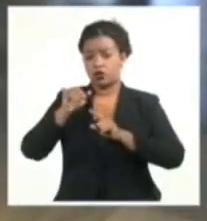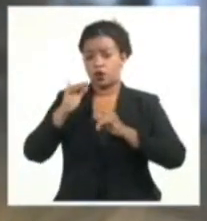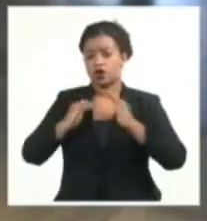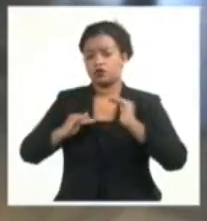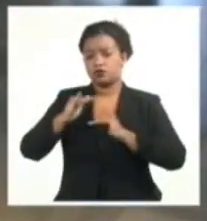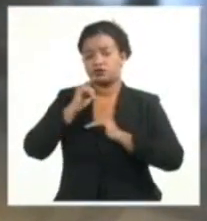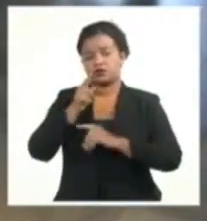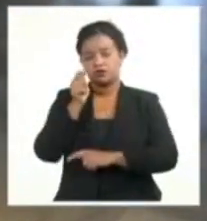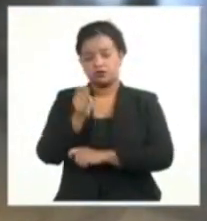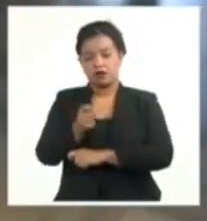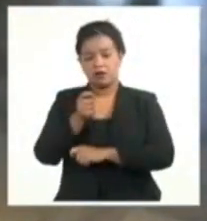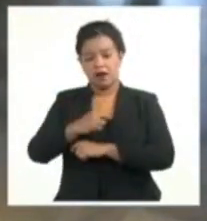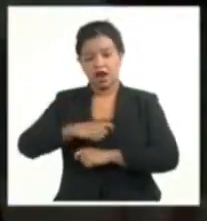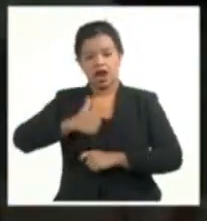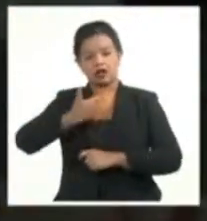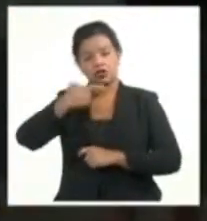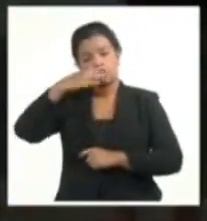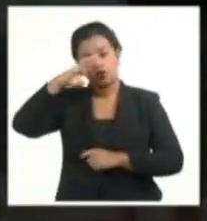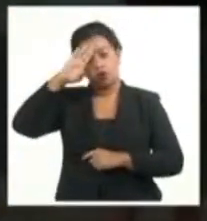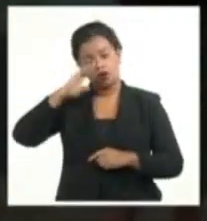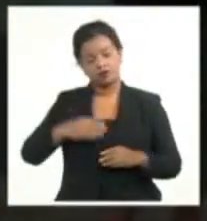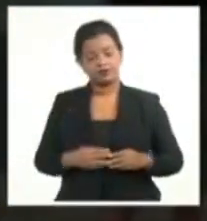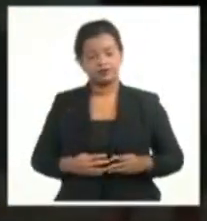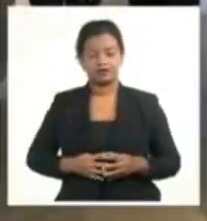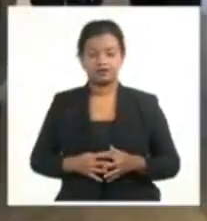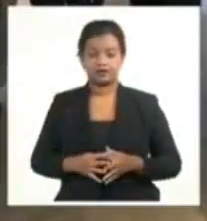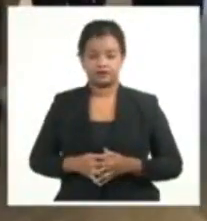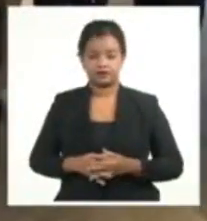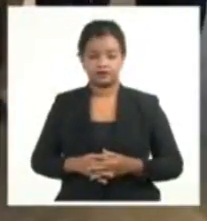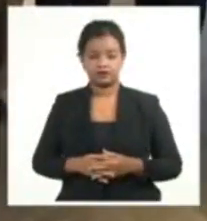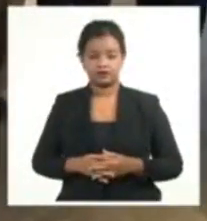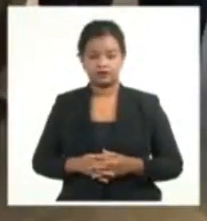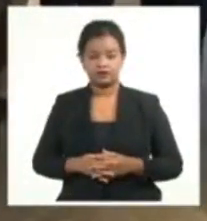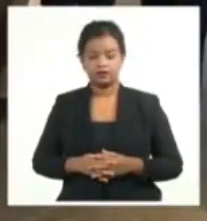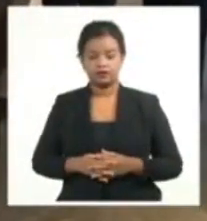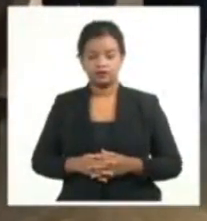en Cuba. Jenny Fleites, Sistema Informativo de la Televisión Cubana.